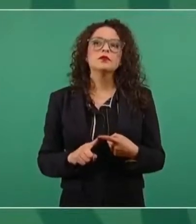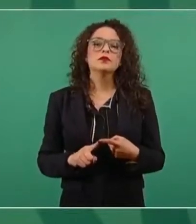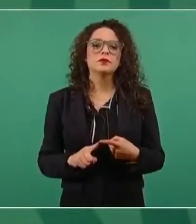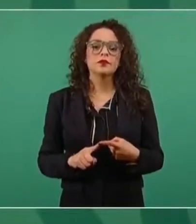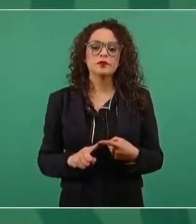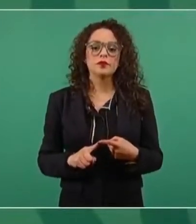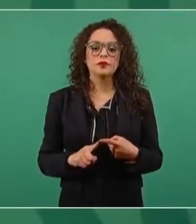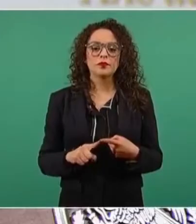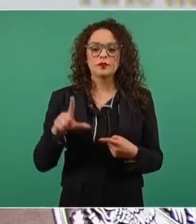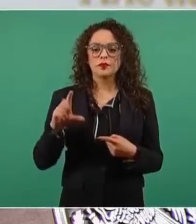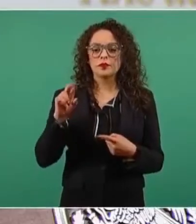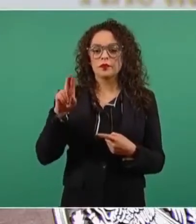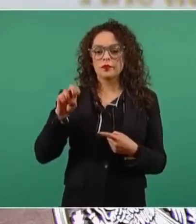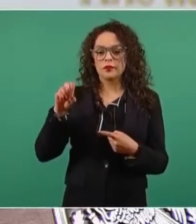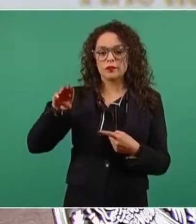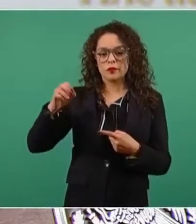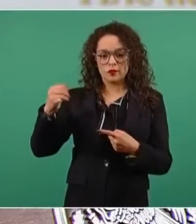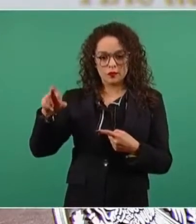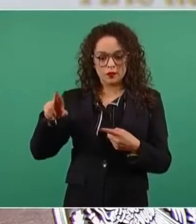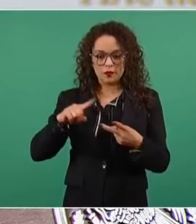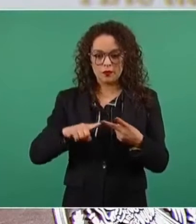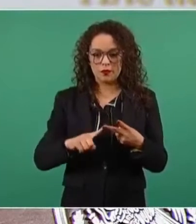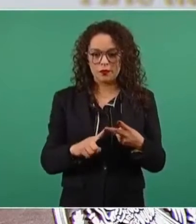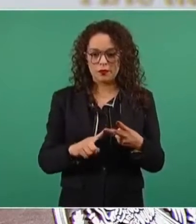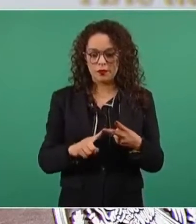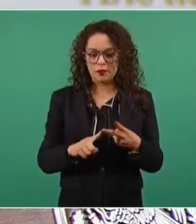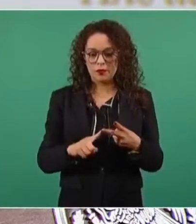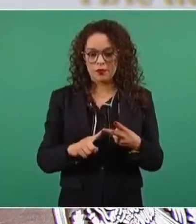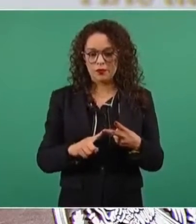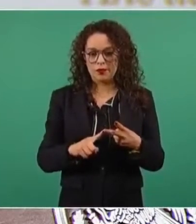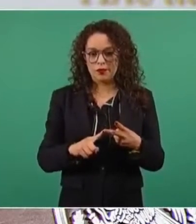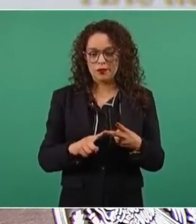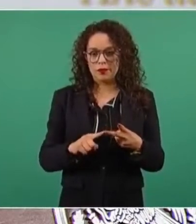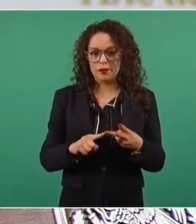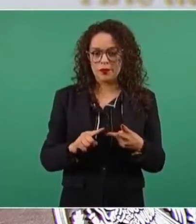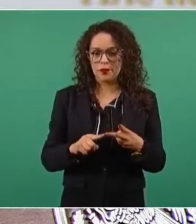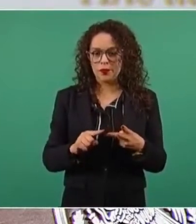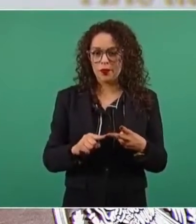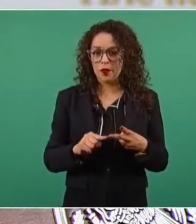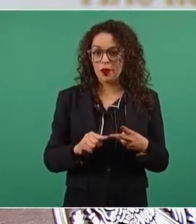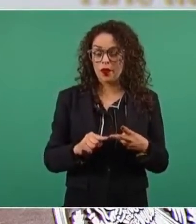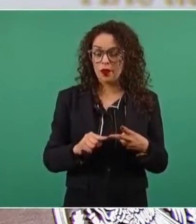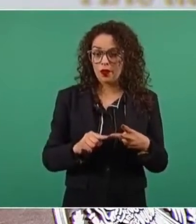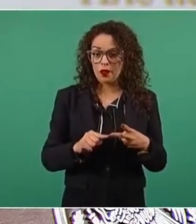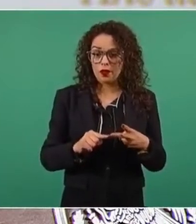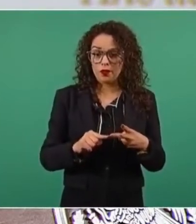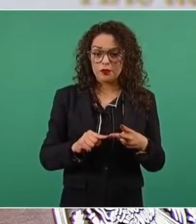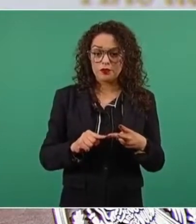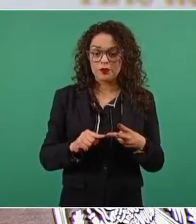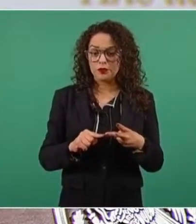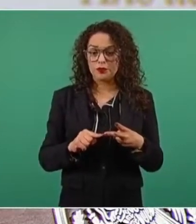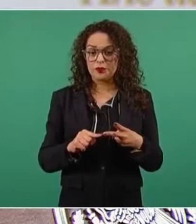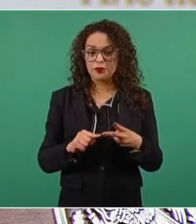florenzo meyer que no este es